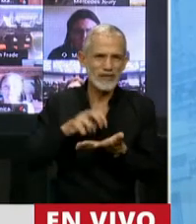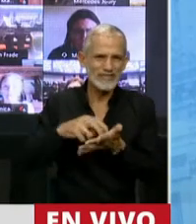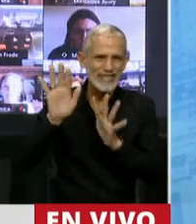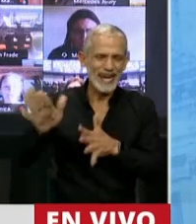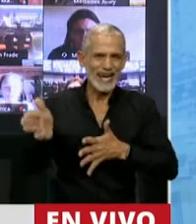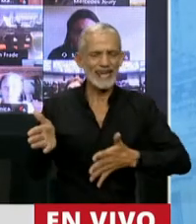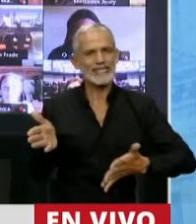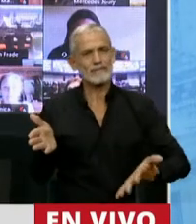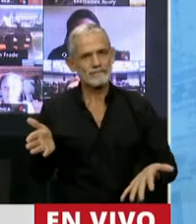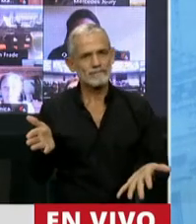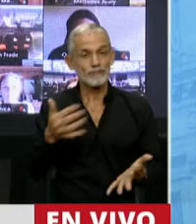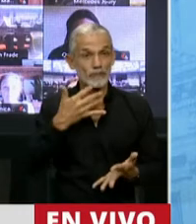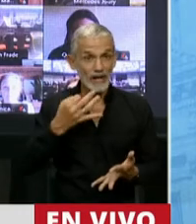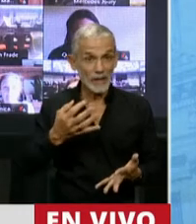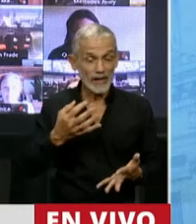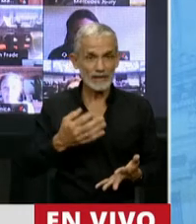verdad, señor Presidente,